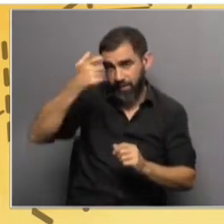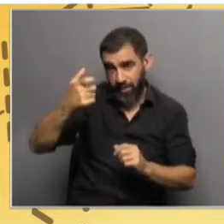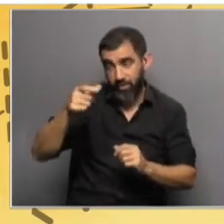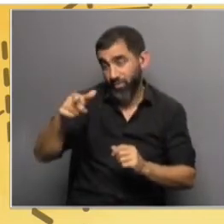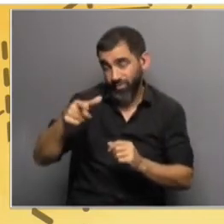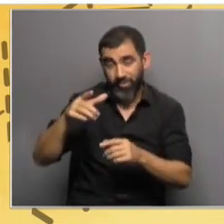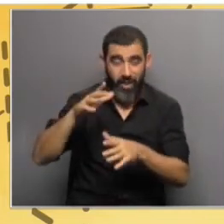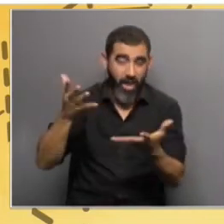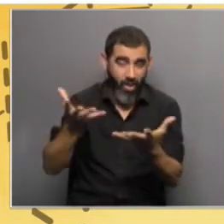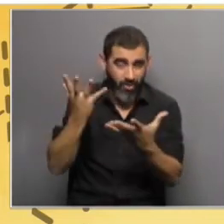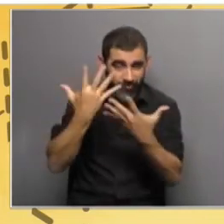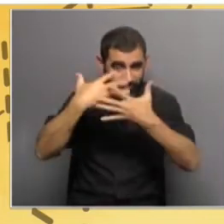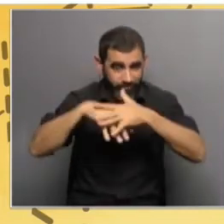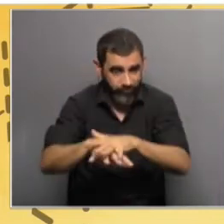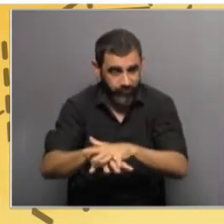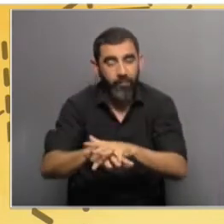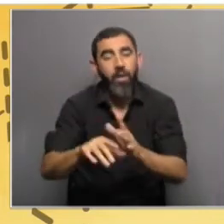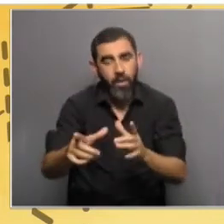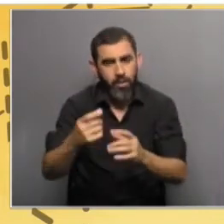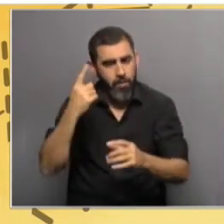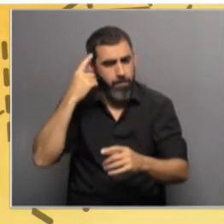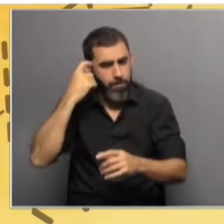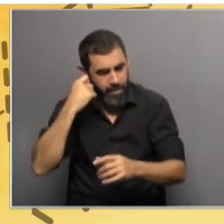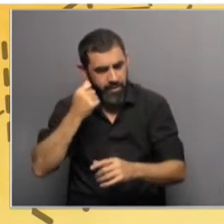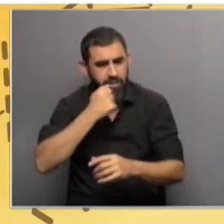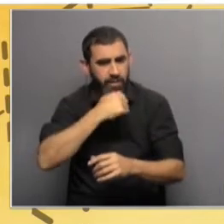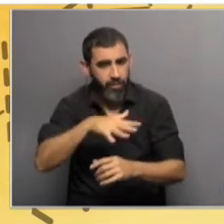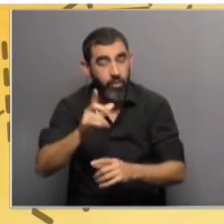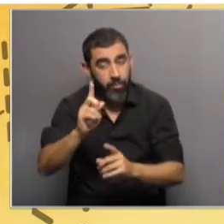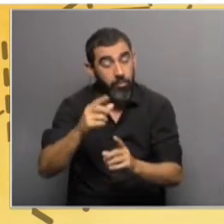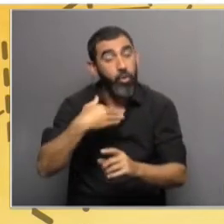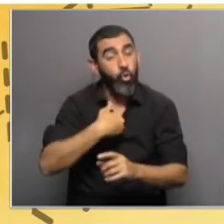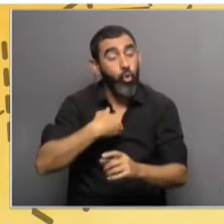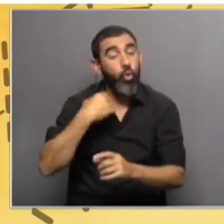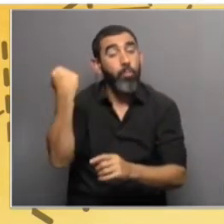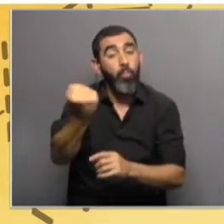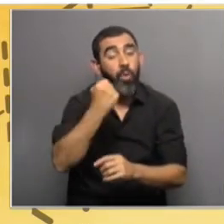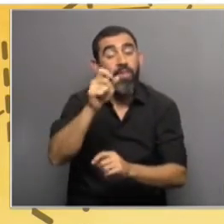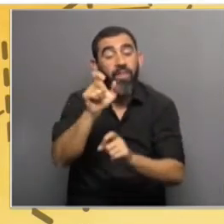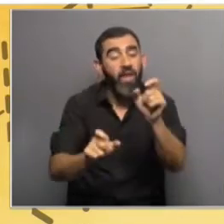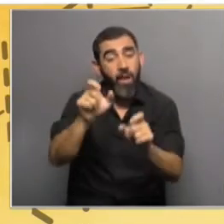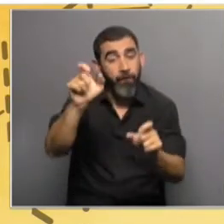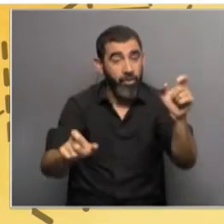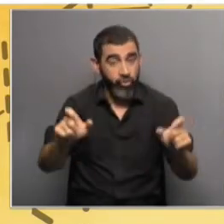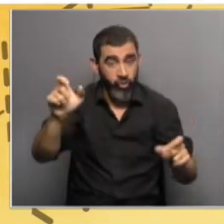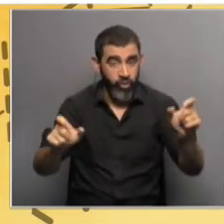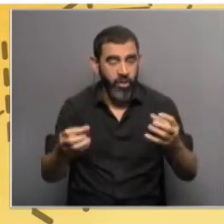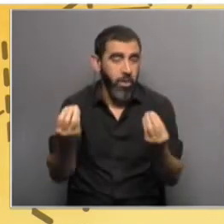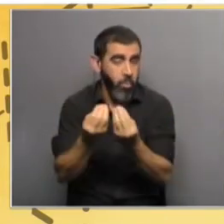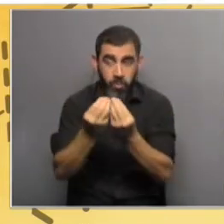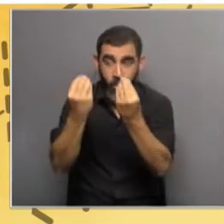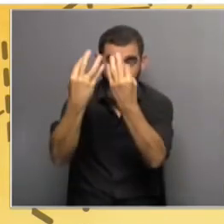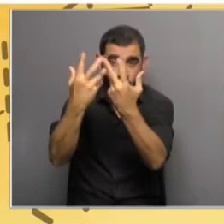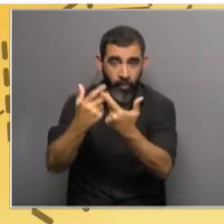que tú integras, con mucho expertise, con mucho recorrido, pero también hay un rol muy fuerte que es el de la sociedad civil, el de un montón de organismos